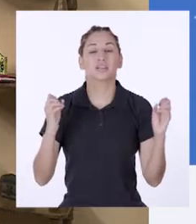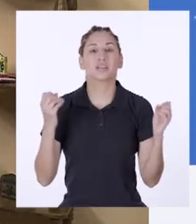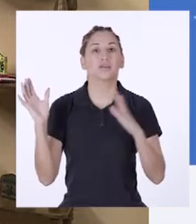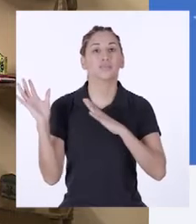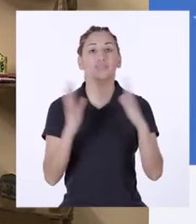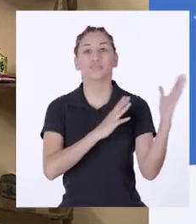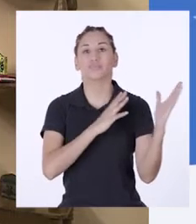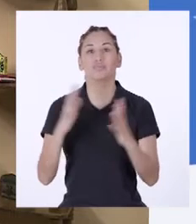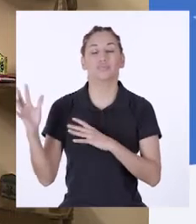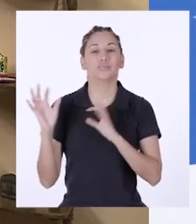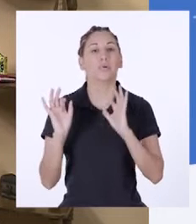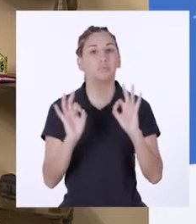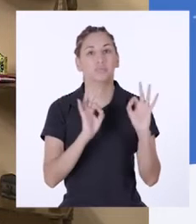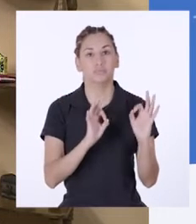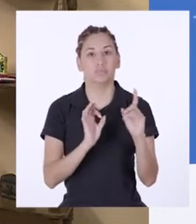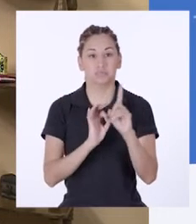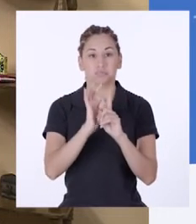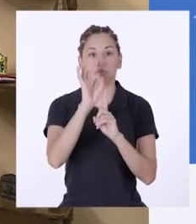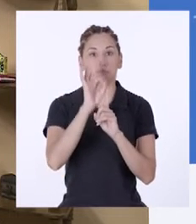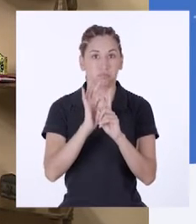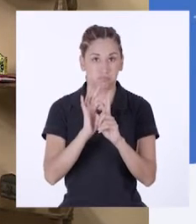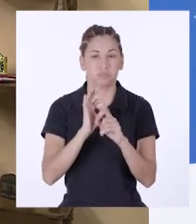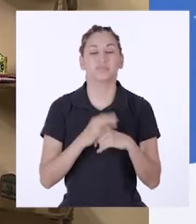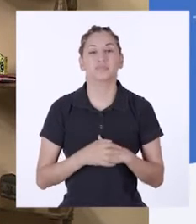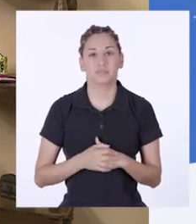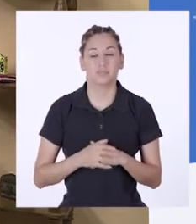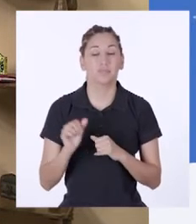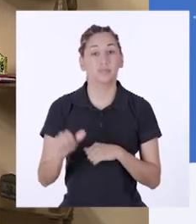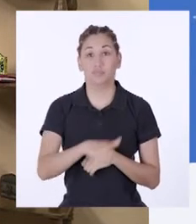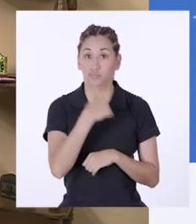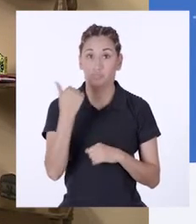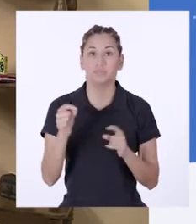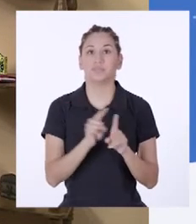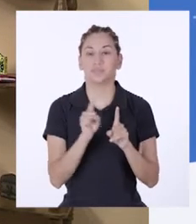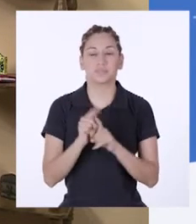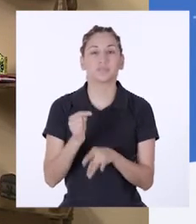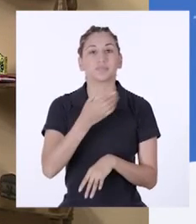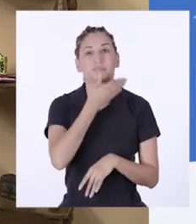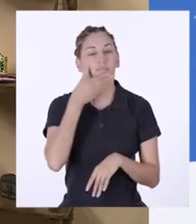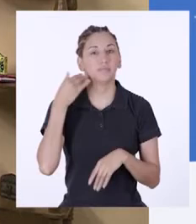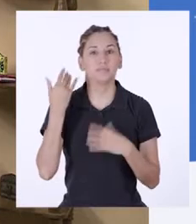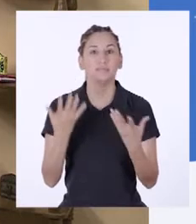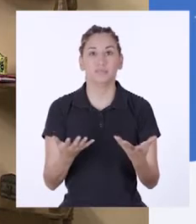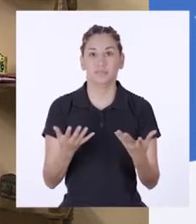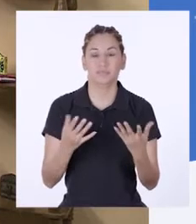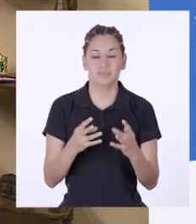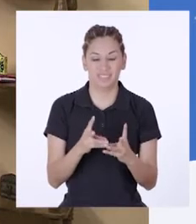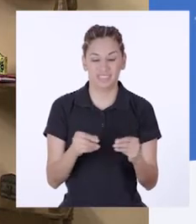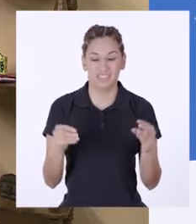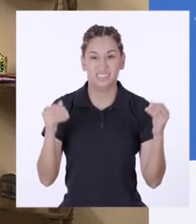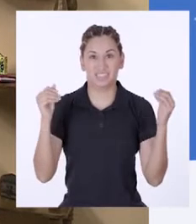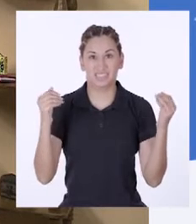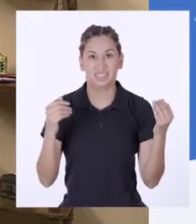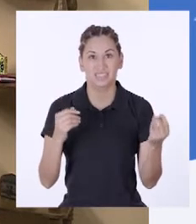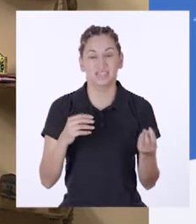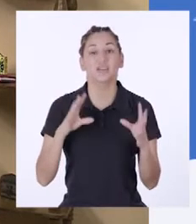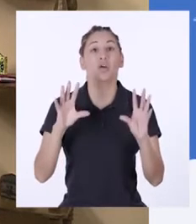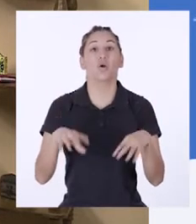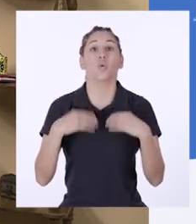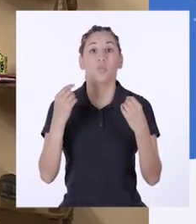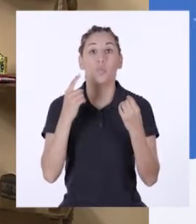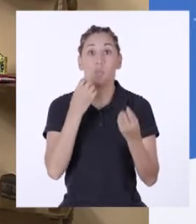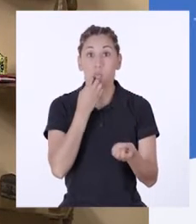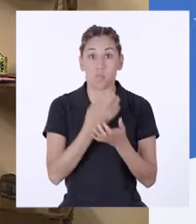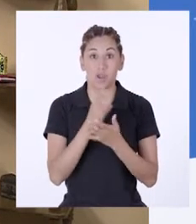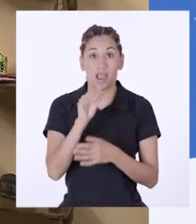correcta aireación y humedad de este. Otro efecto es la mejora en la fertilidad del suelo, porque al